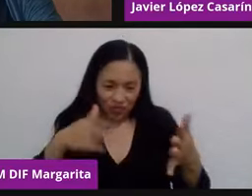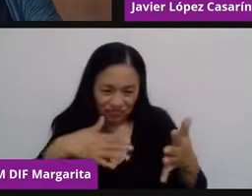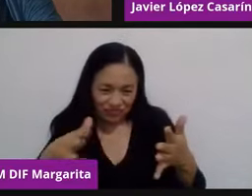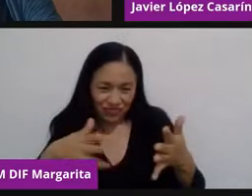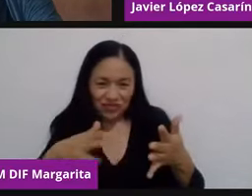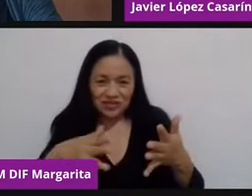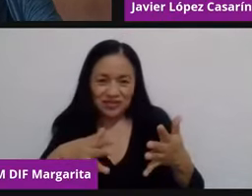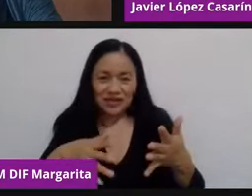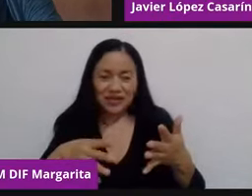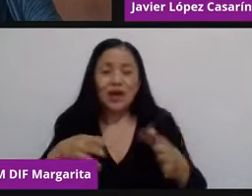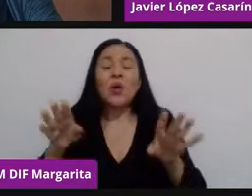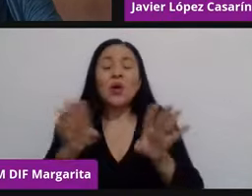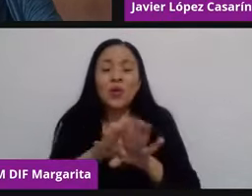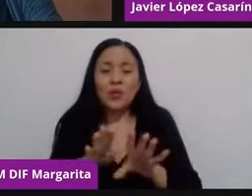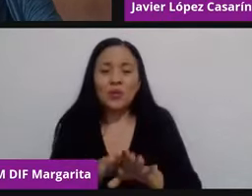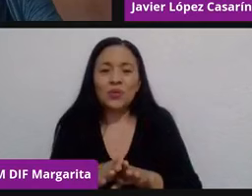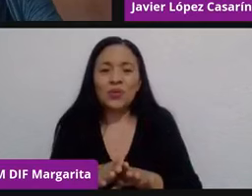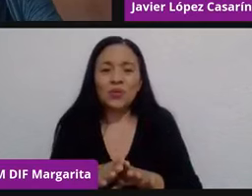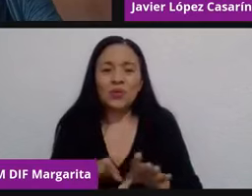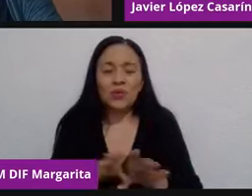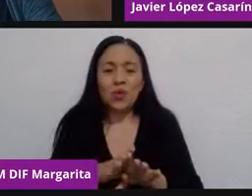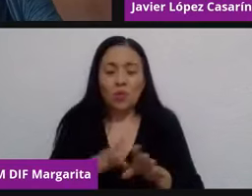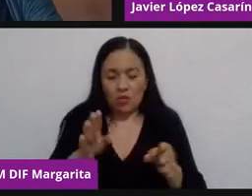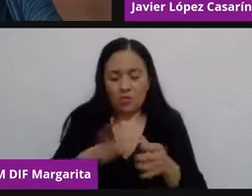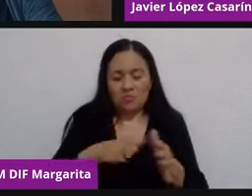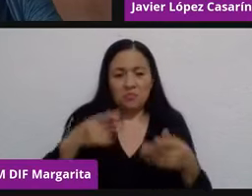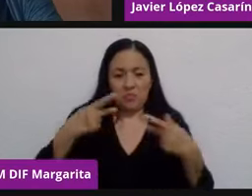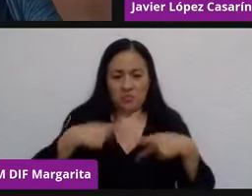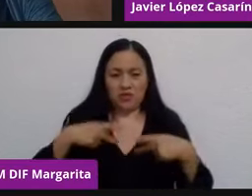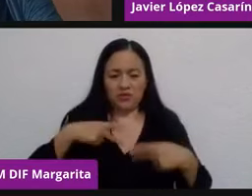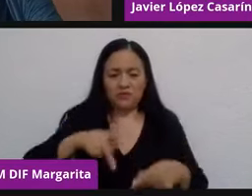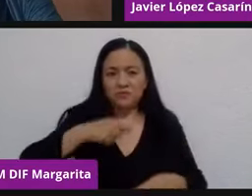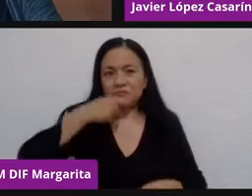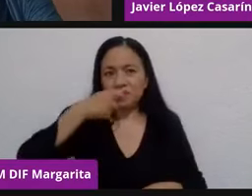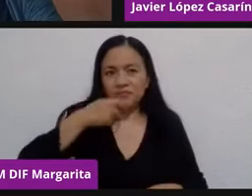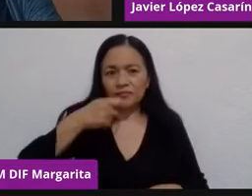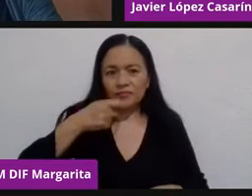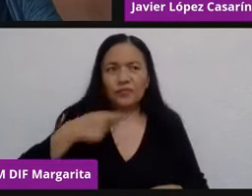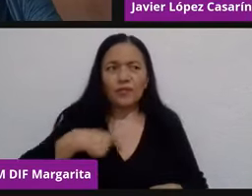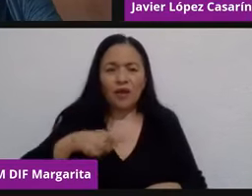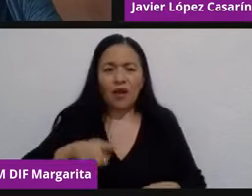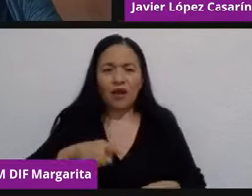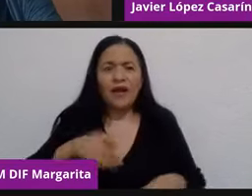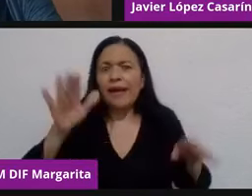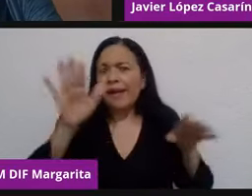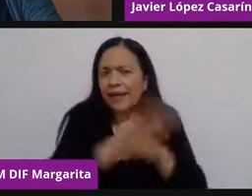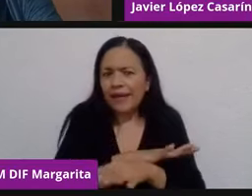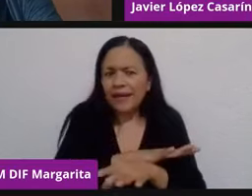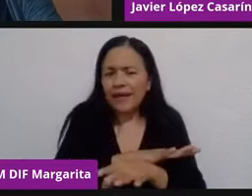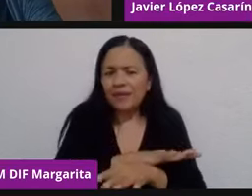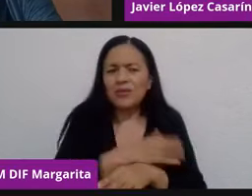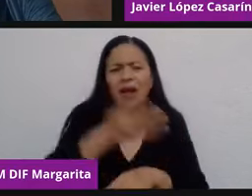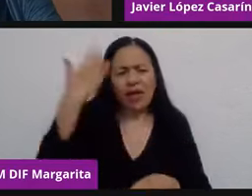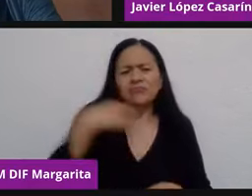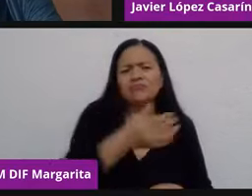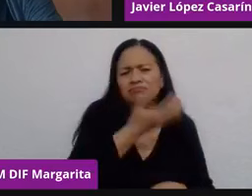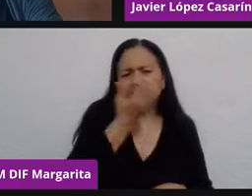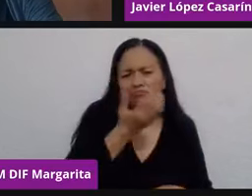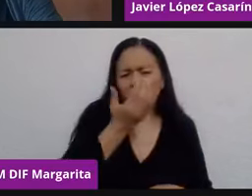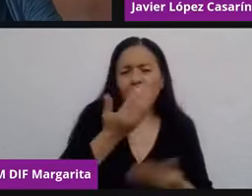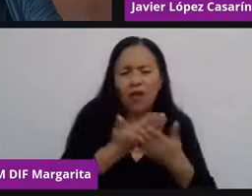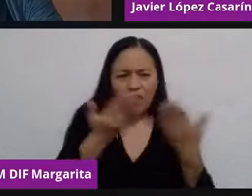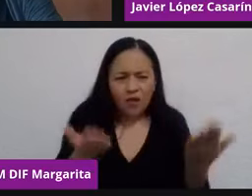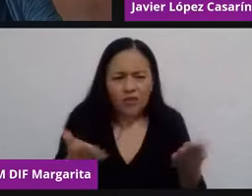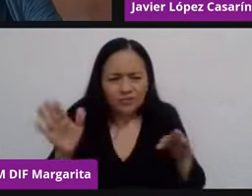que tiene el comensal, pues de repente estás innovando en la manera tradicional o versus la que se venía heredando